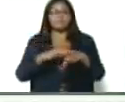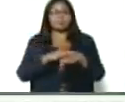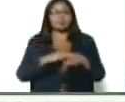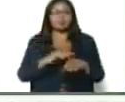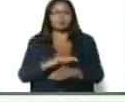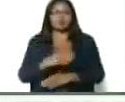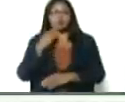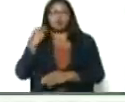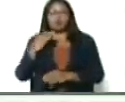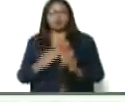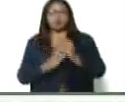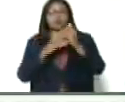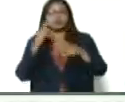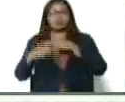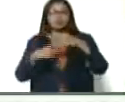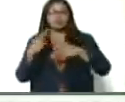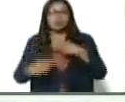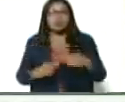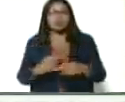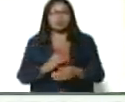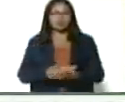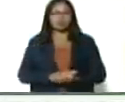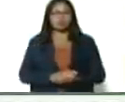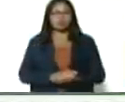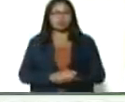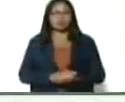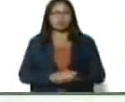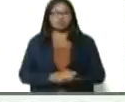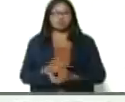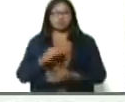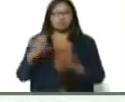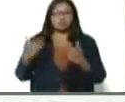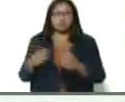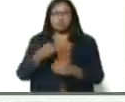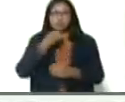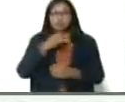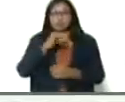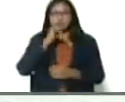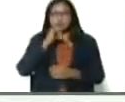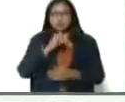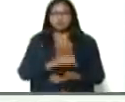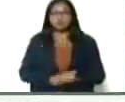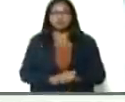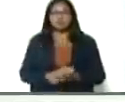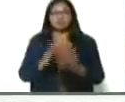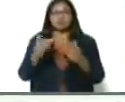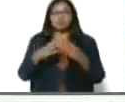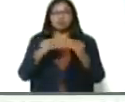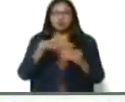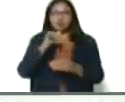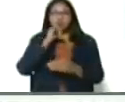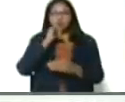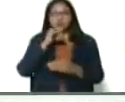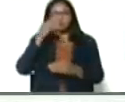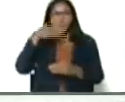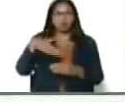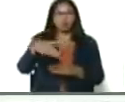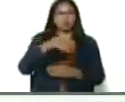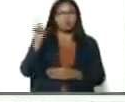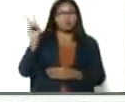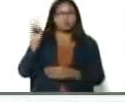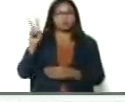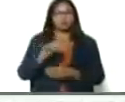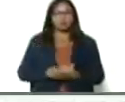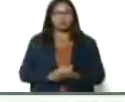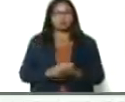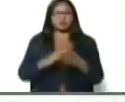joven líder revolucionario, y, nos trae buenas noticias, Laya, dale todas las noticias, pueblo de Venezuela, a toda la